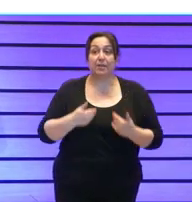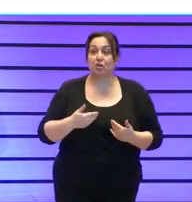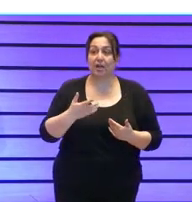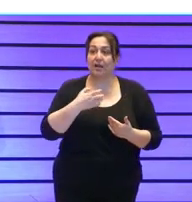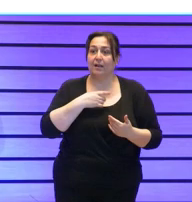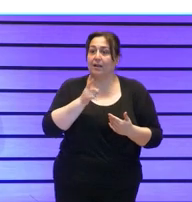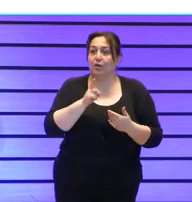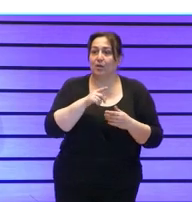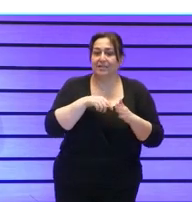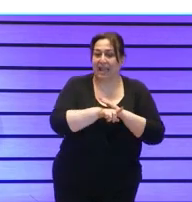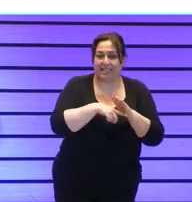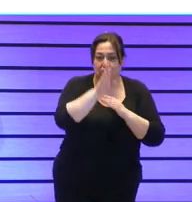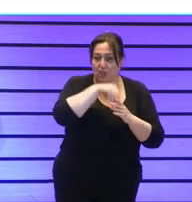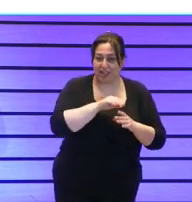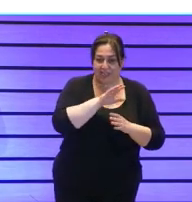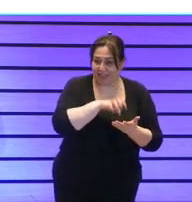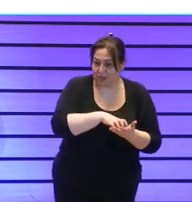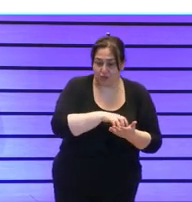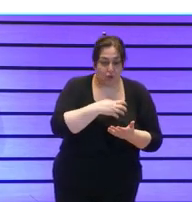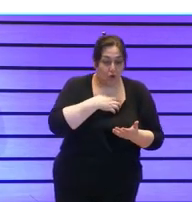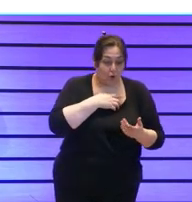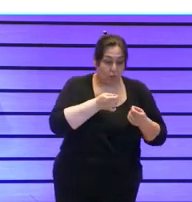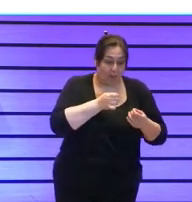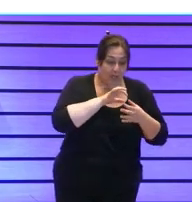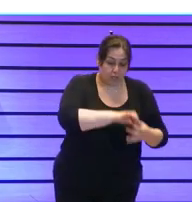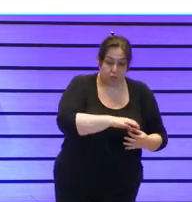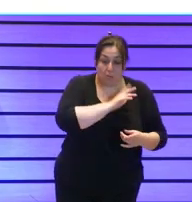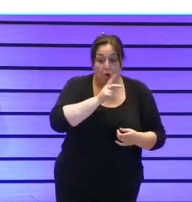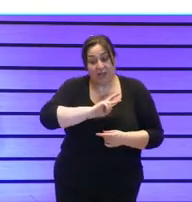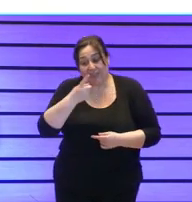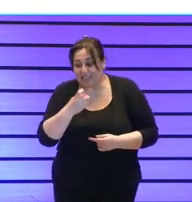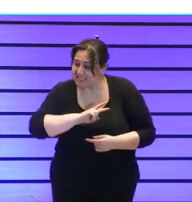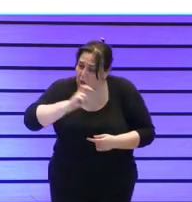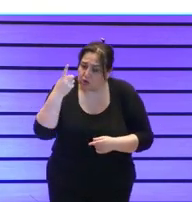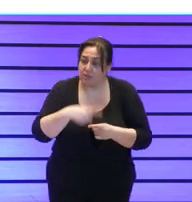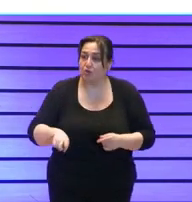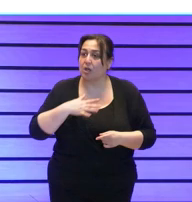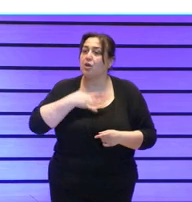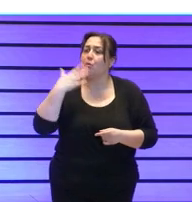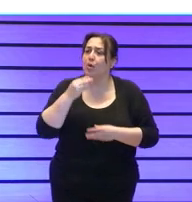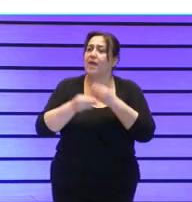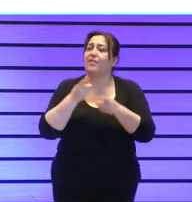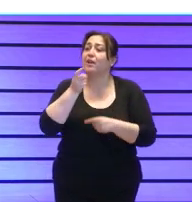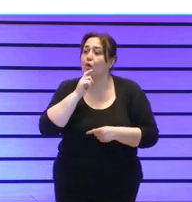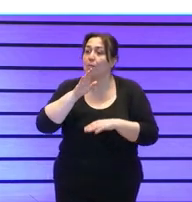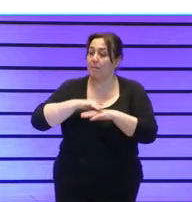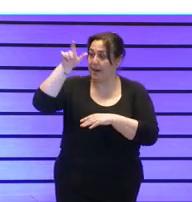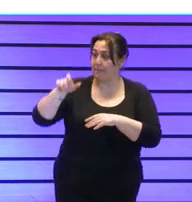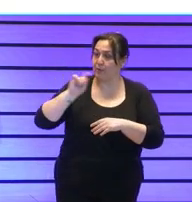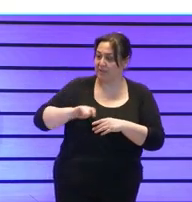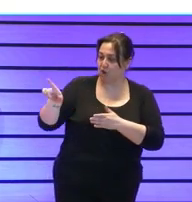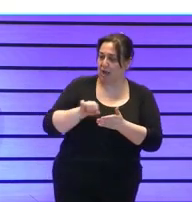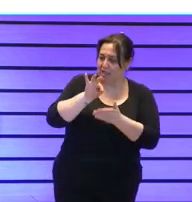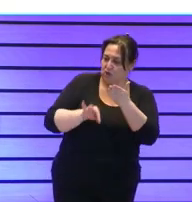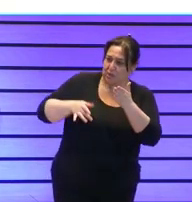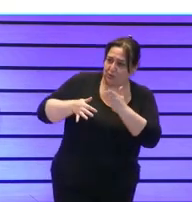una dinámica de gestión de centros porque es otra cosa y exigen otra cosa cómo podemos hacer también para fidelizar a los profesionales en